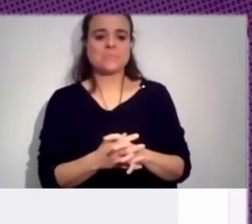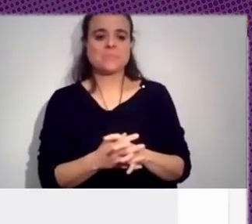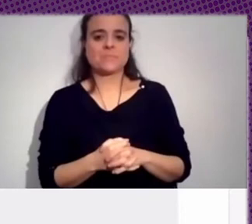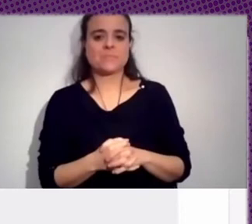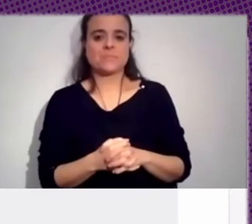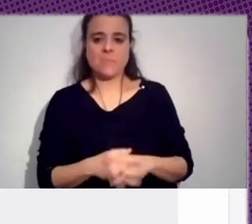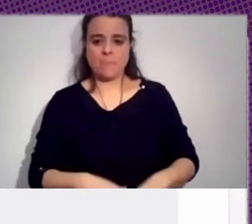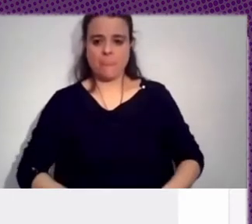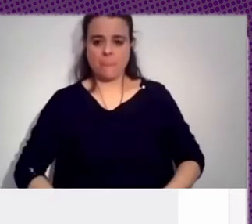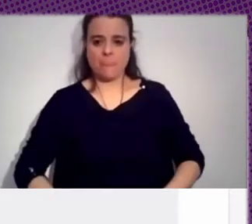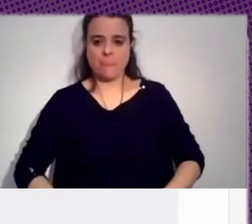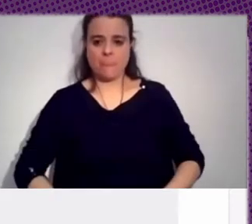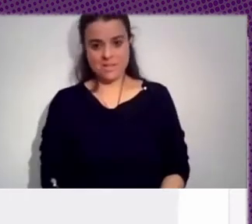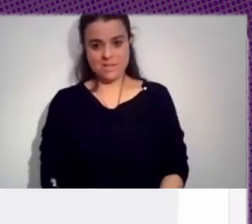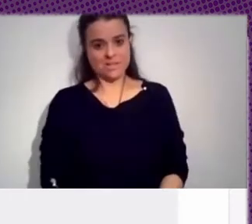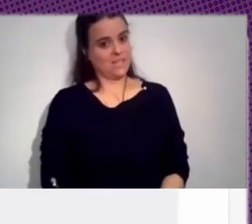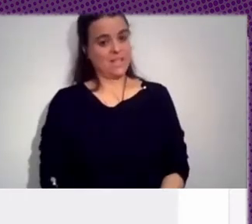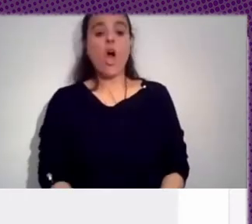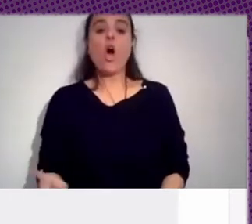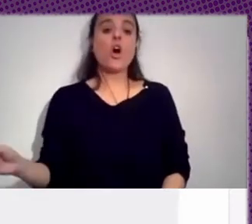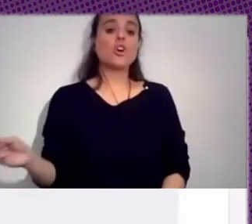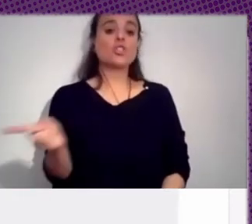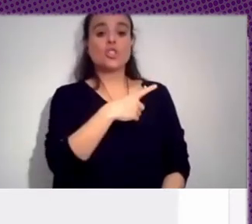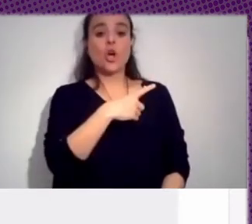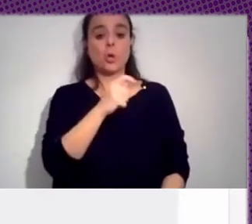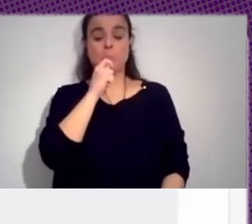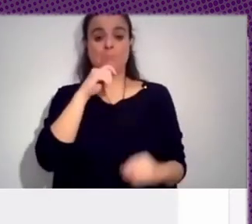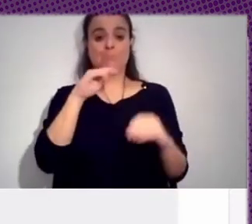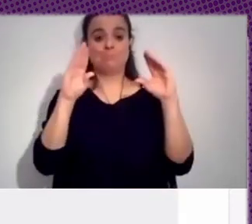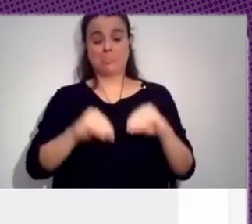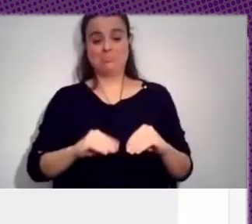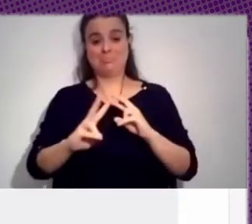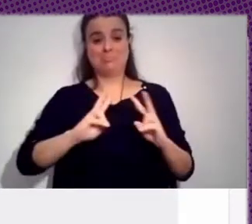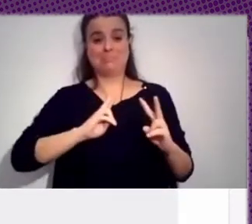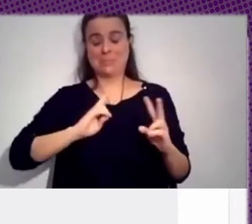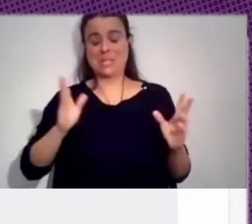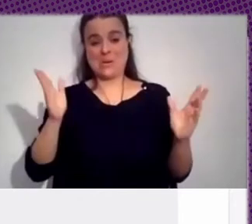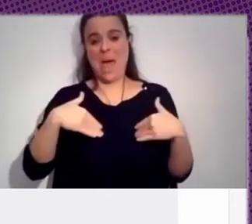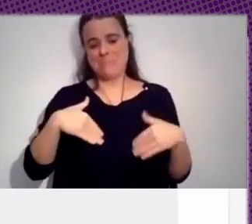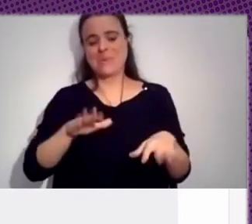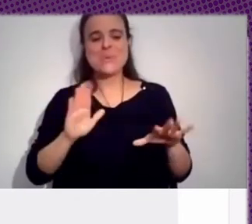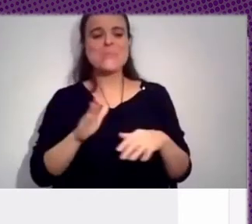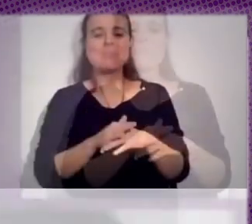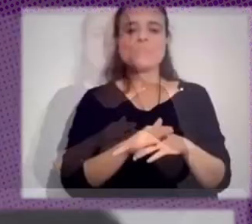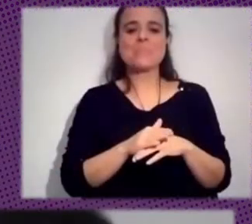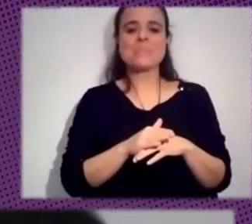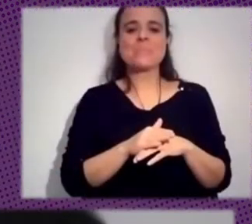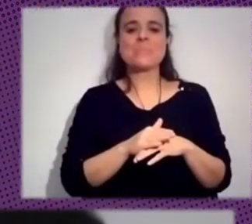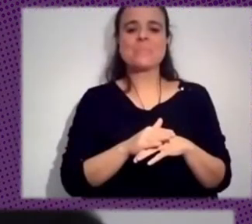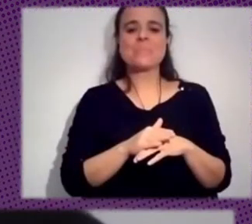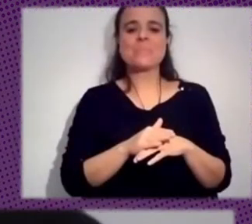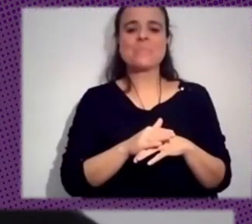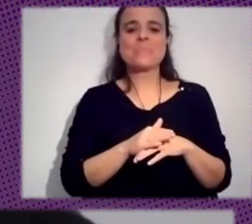No me podéis hablar ninguno, porque estáis todos muteados, pero entiendo que la estáis viendo. No es escasito, es una iniciativa que